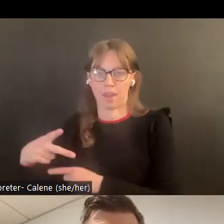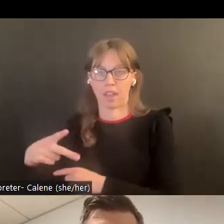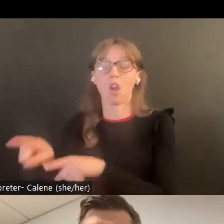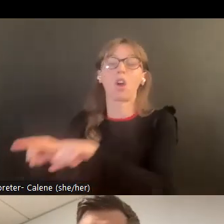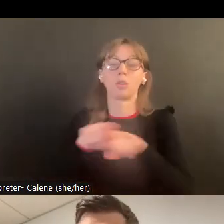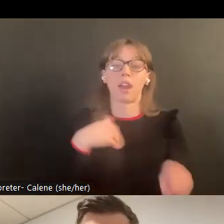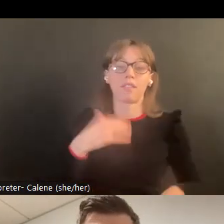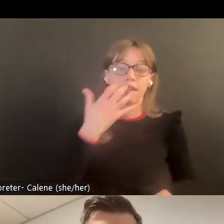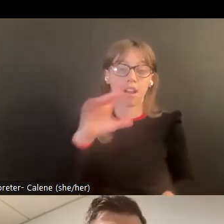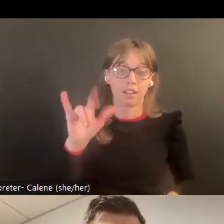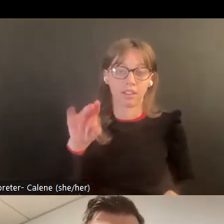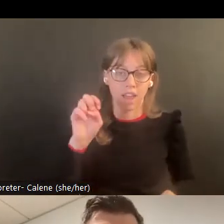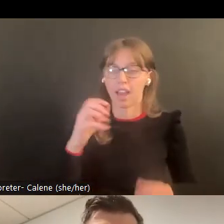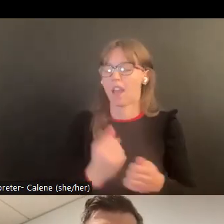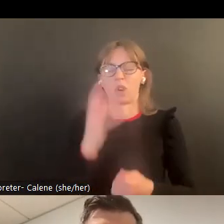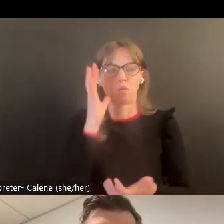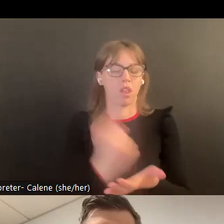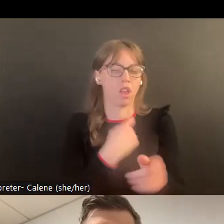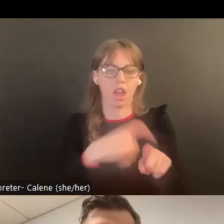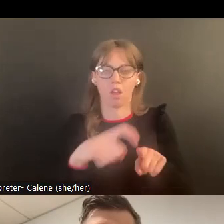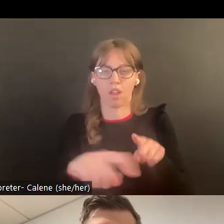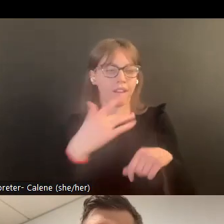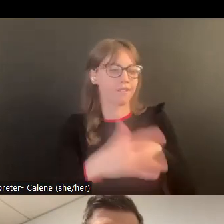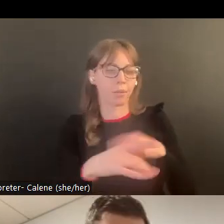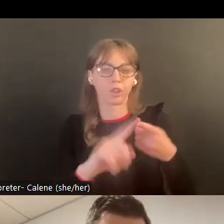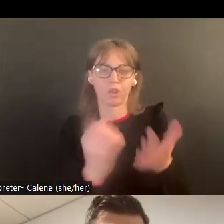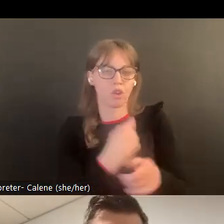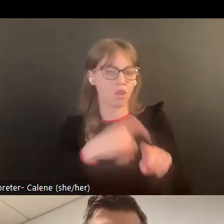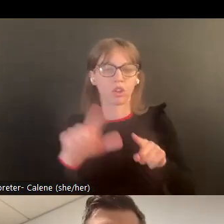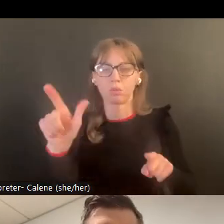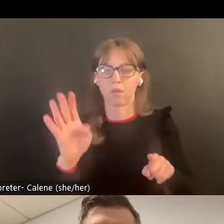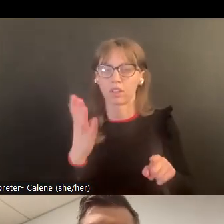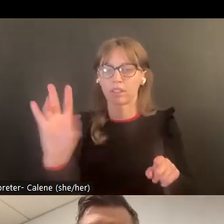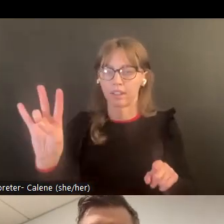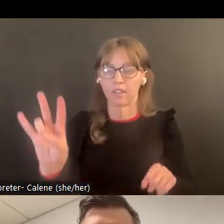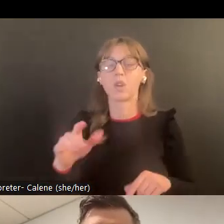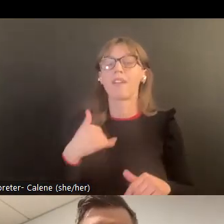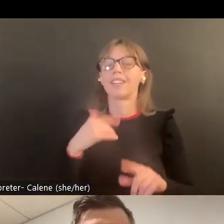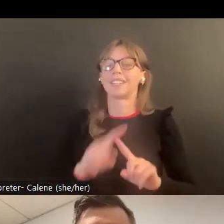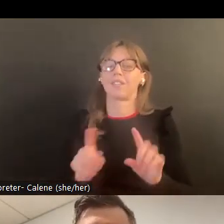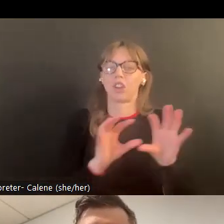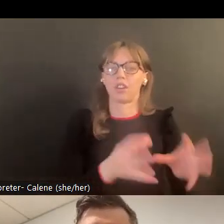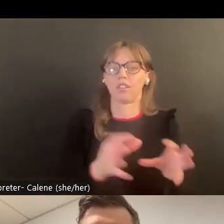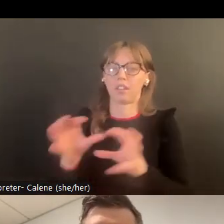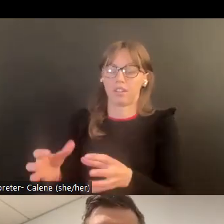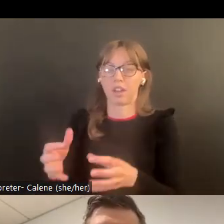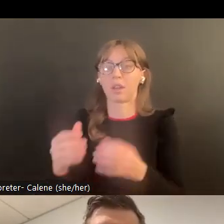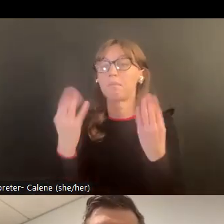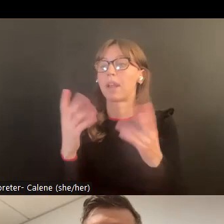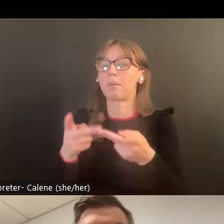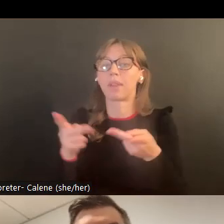sus comunidades tienen una línea de llamada para, línea directa para ayuda para los que tenían,